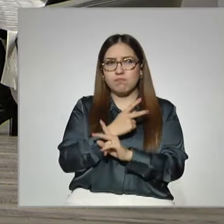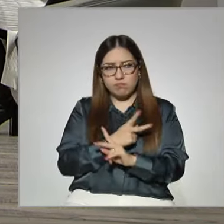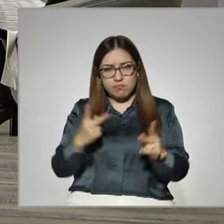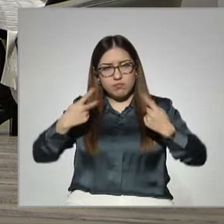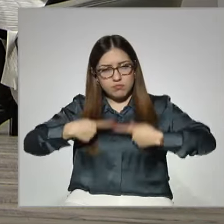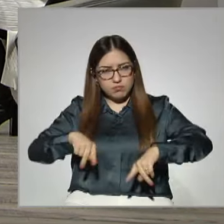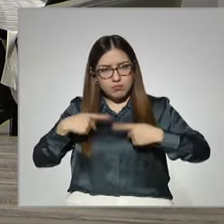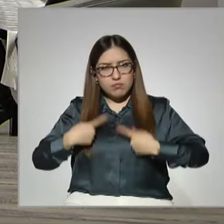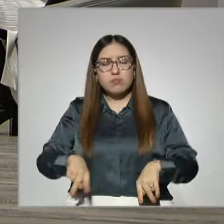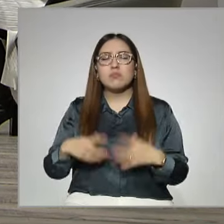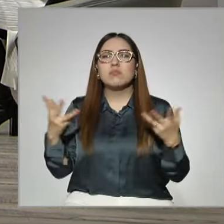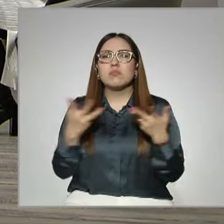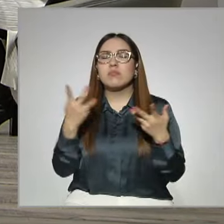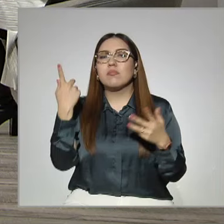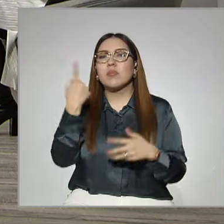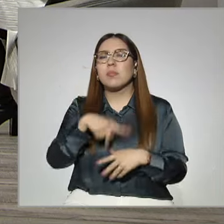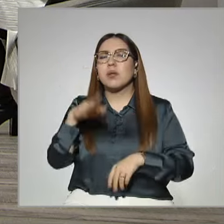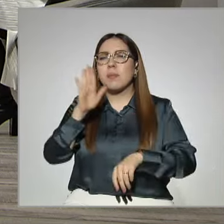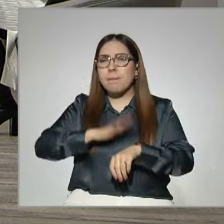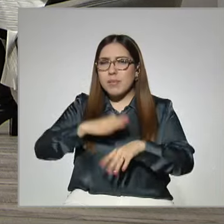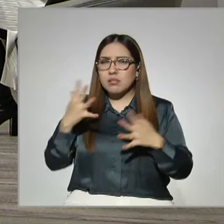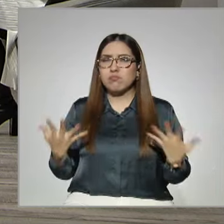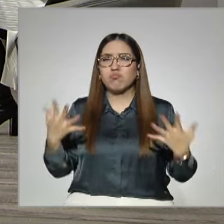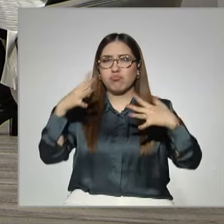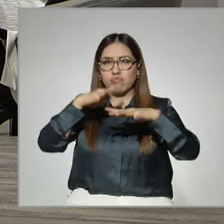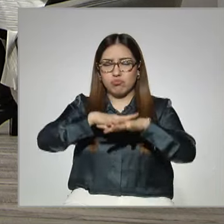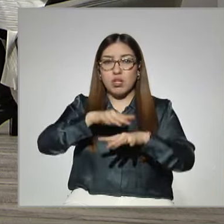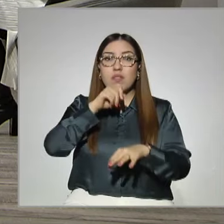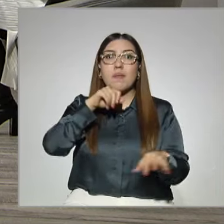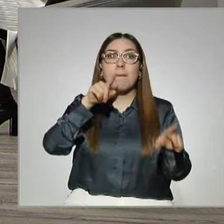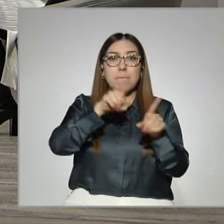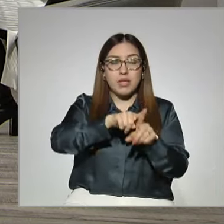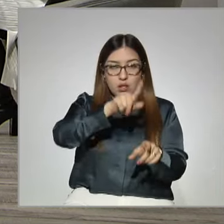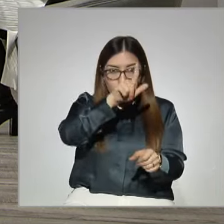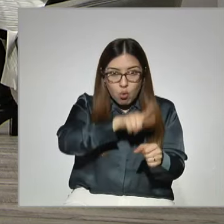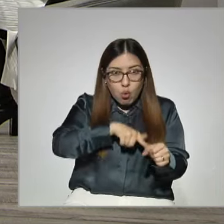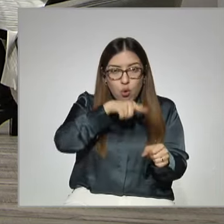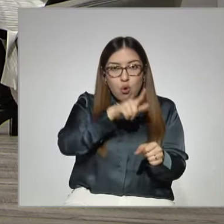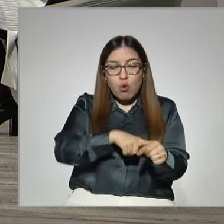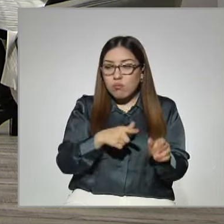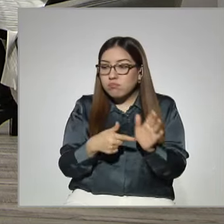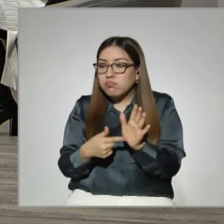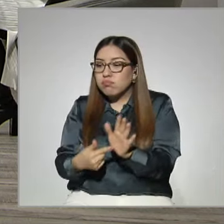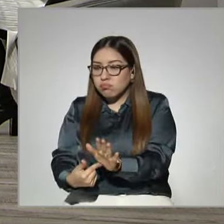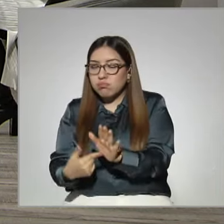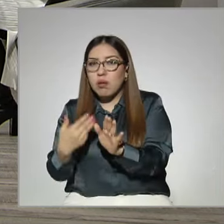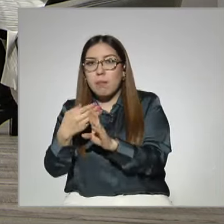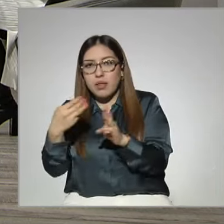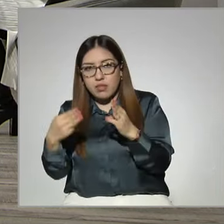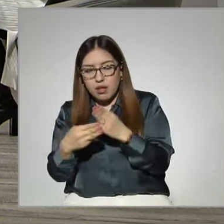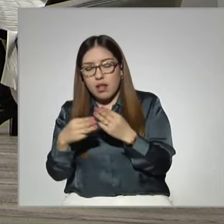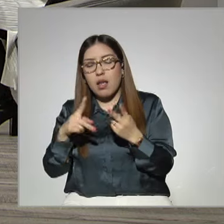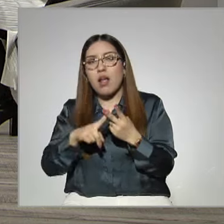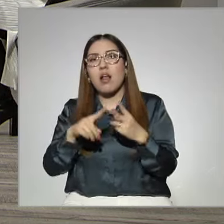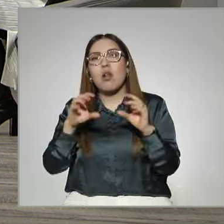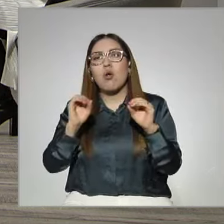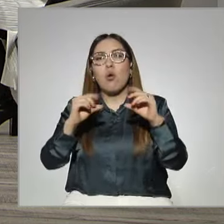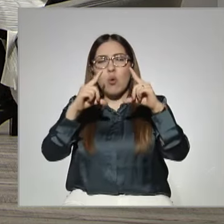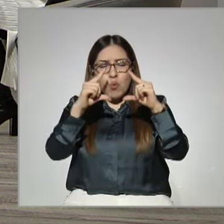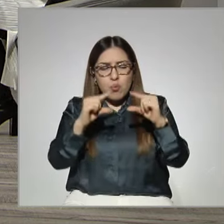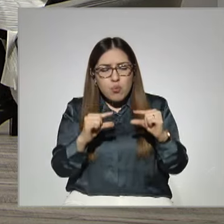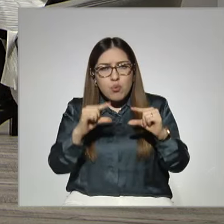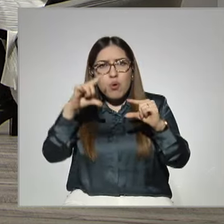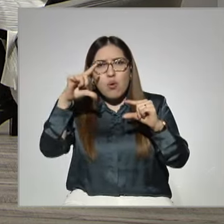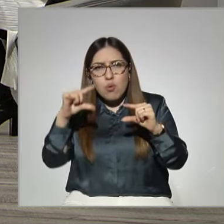ser cada vez más incluyentes, tanto en colores, por ejemplo, que se presentan los materiales, como en tamaño de las letras,